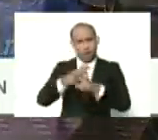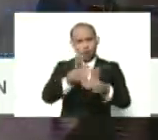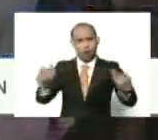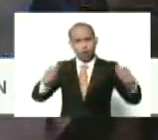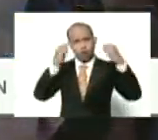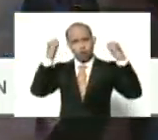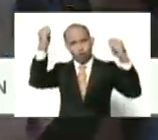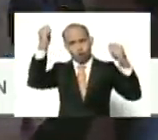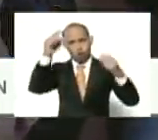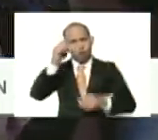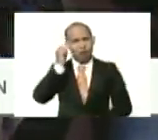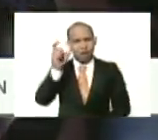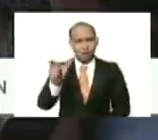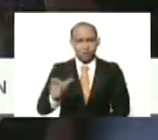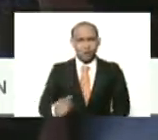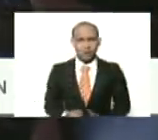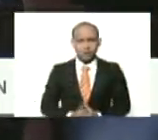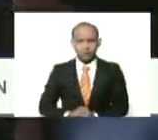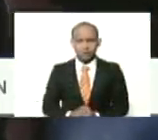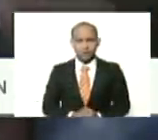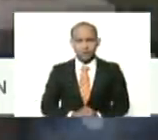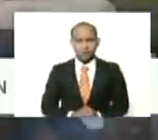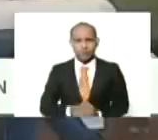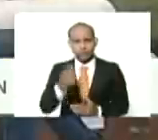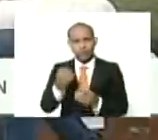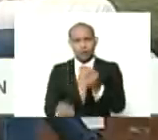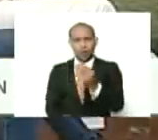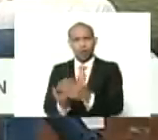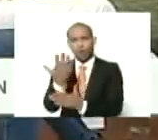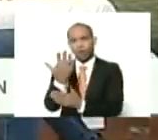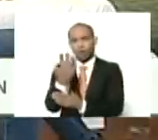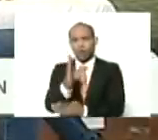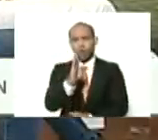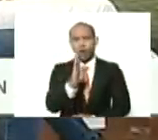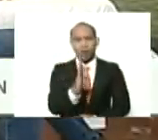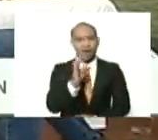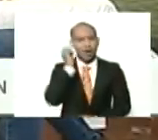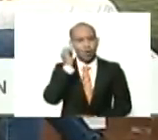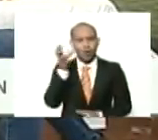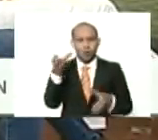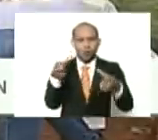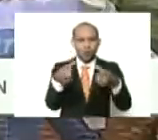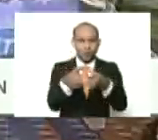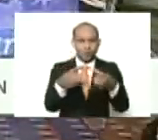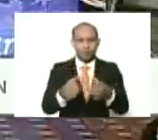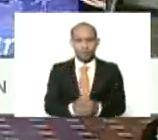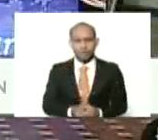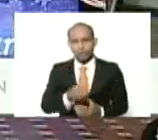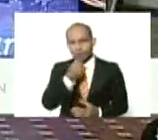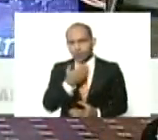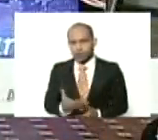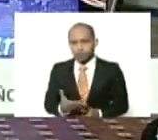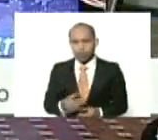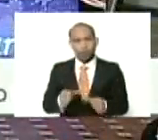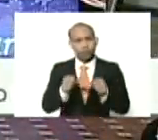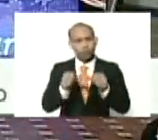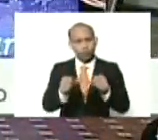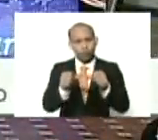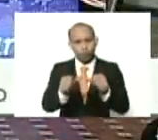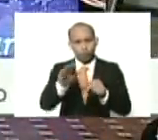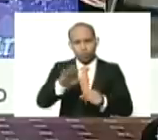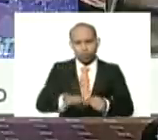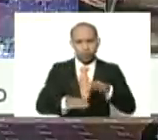Nora Castañeda, y fundadora, del Banco, de la Mujer, bueno, seguir adelante,